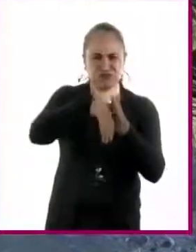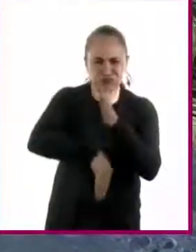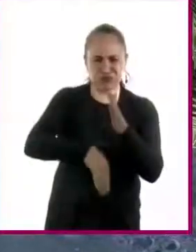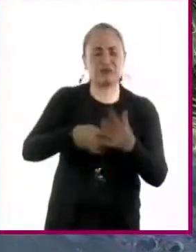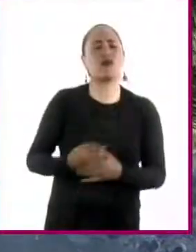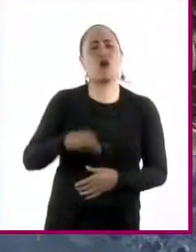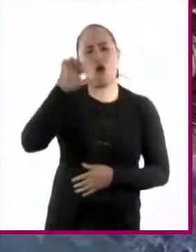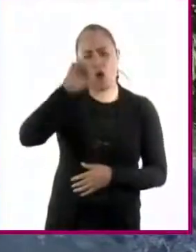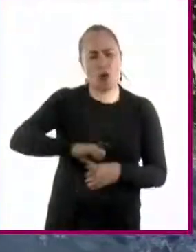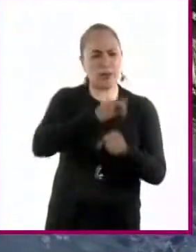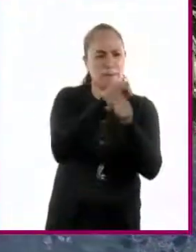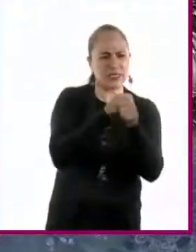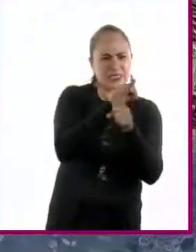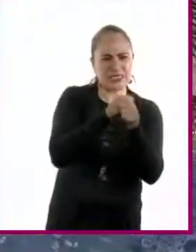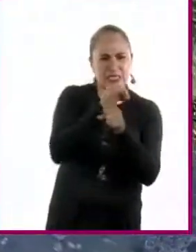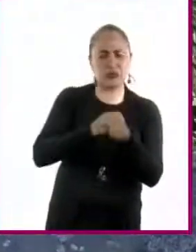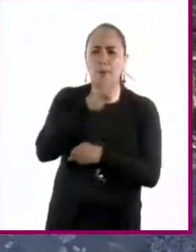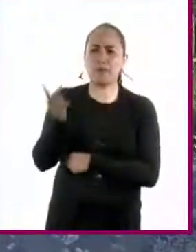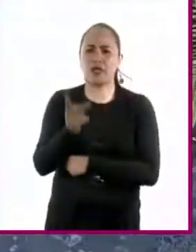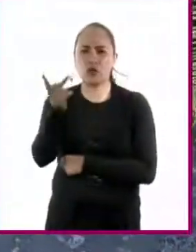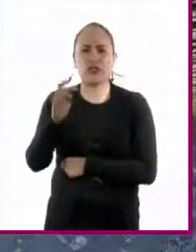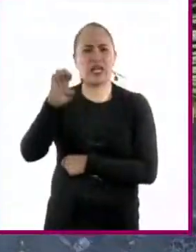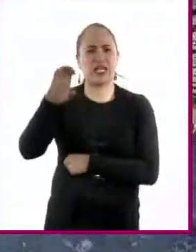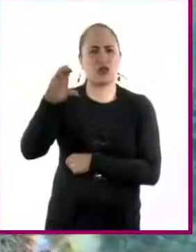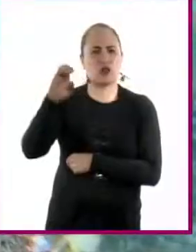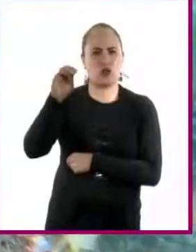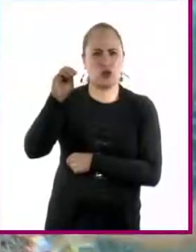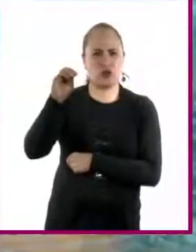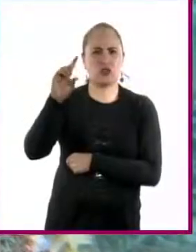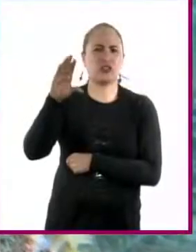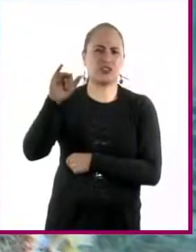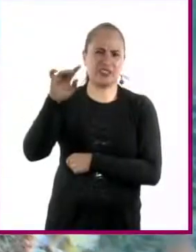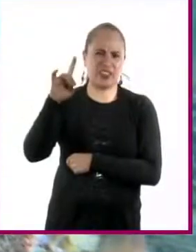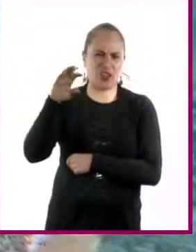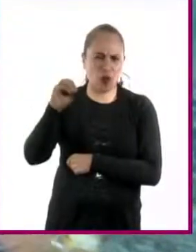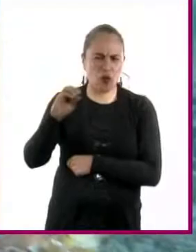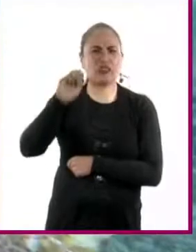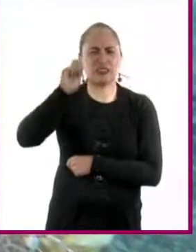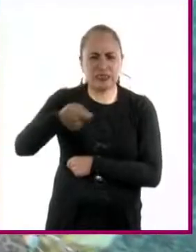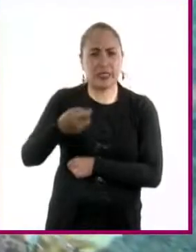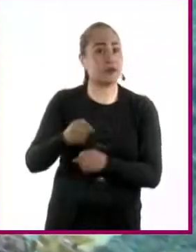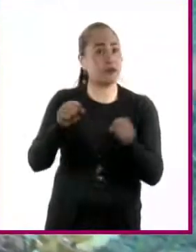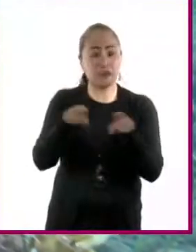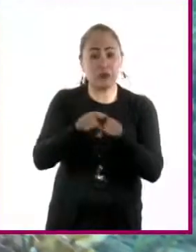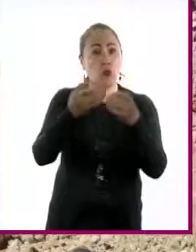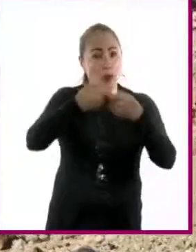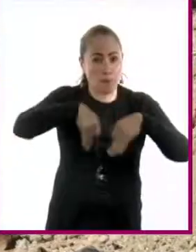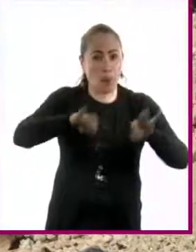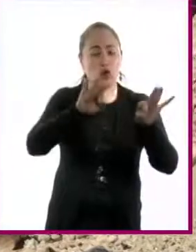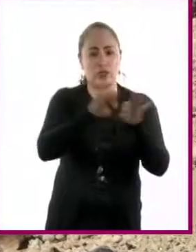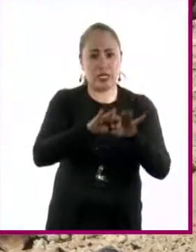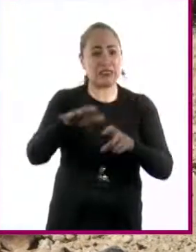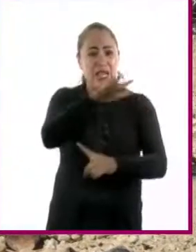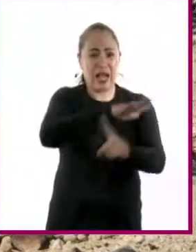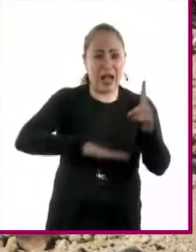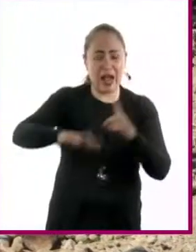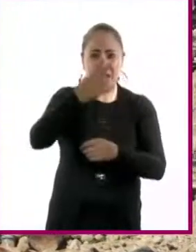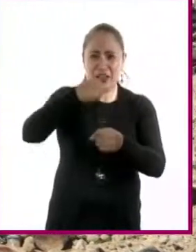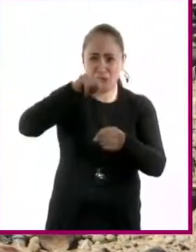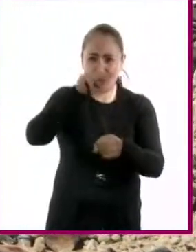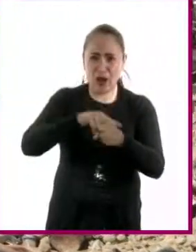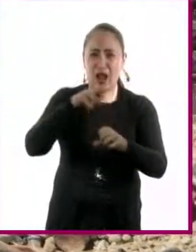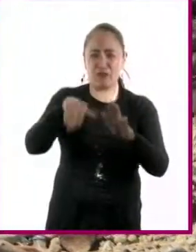contestaremos a la pregunta ¿Qué es el ecocidio? También hablaremos de su importancia. ¿El daño ambiental es irreversible?